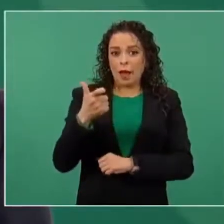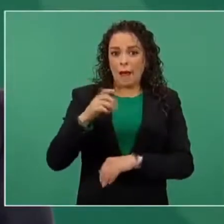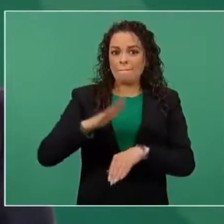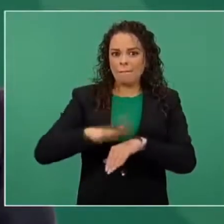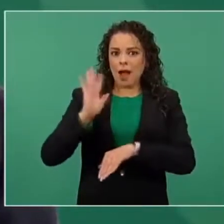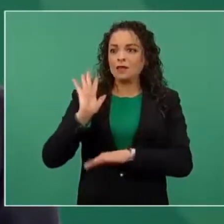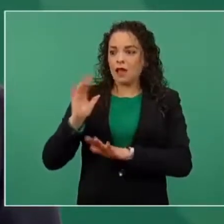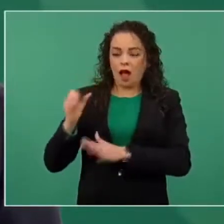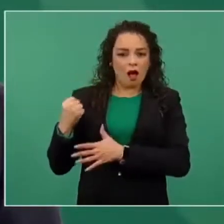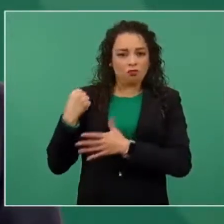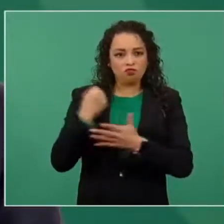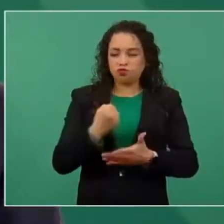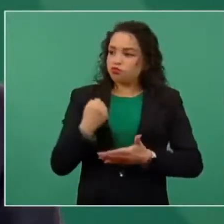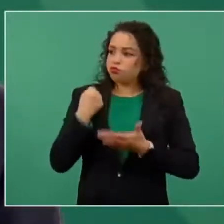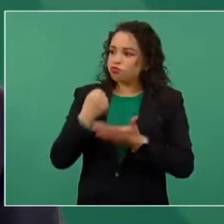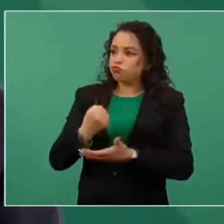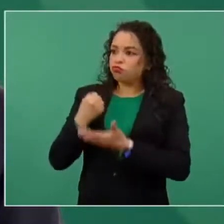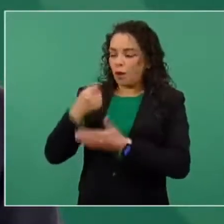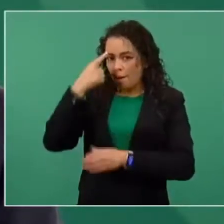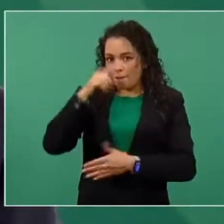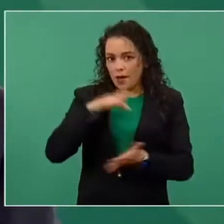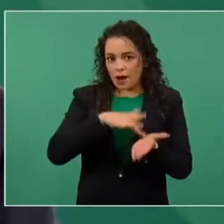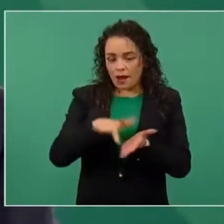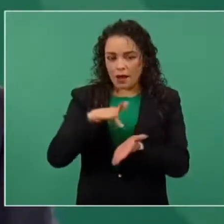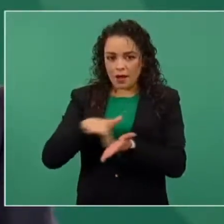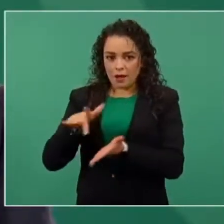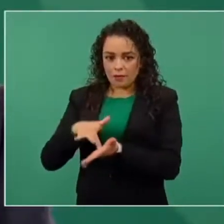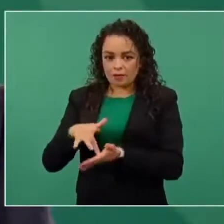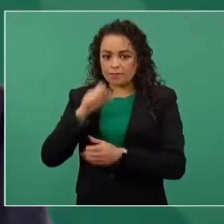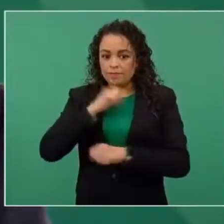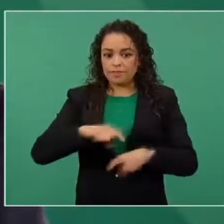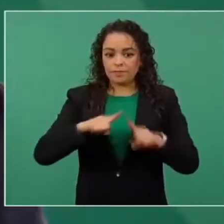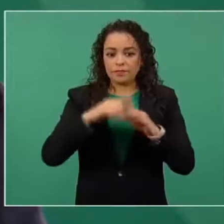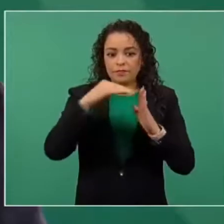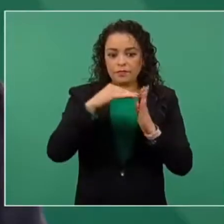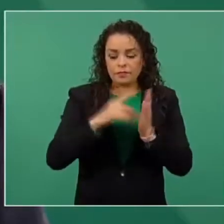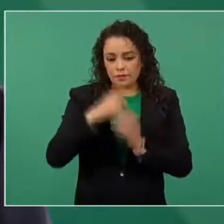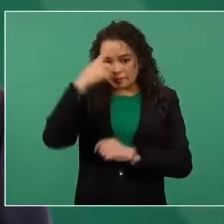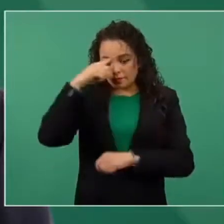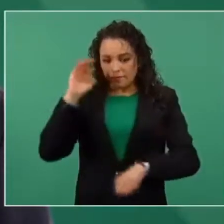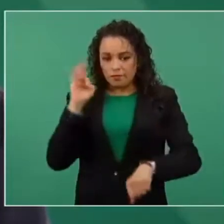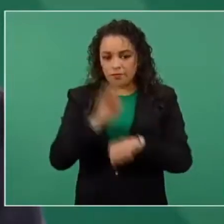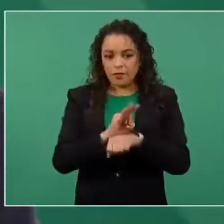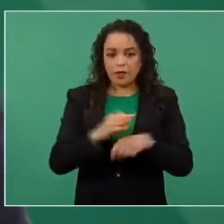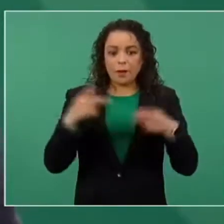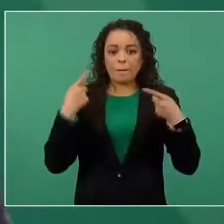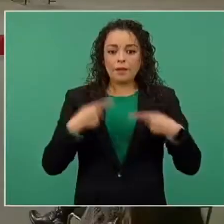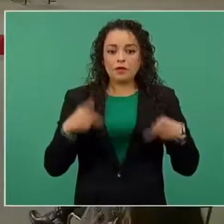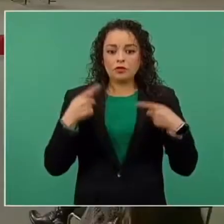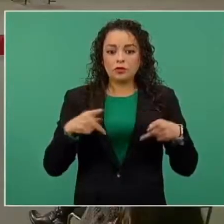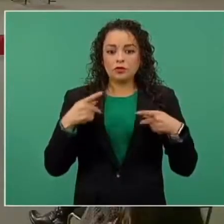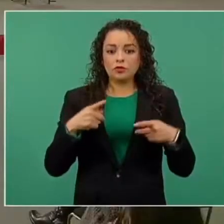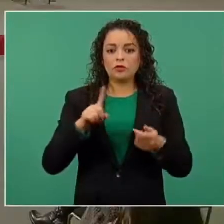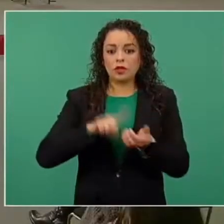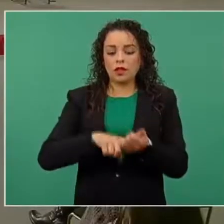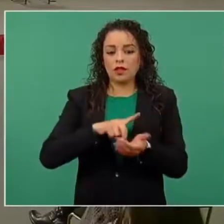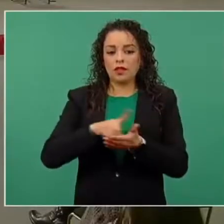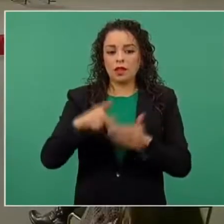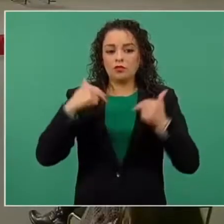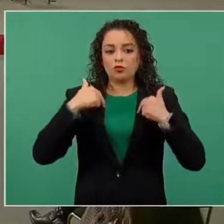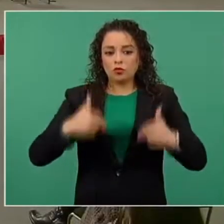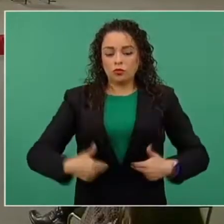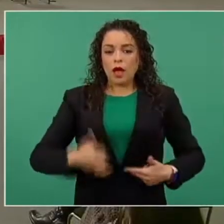al igual que se han venido fortaleciendo las acciones del Mecanismo de Protección para Personas Defensoras de Derechos Humanos y